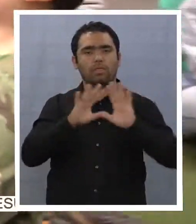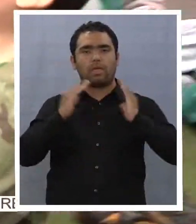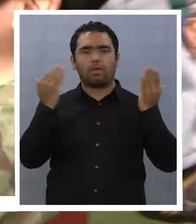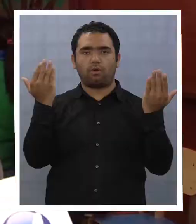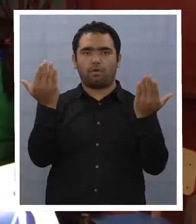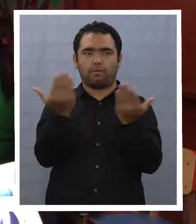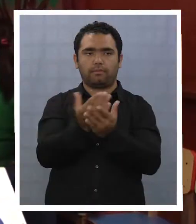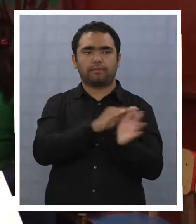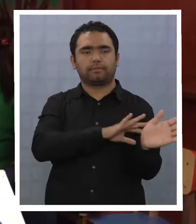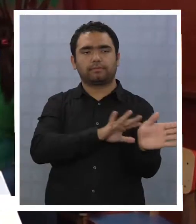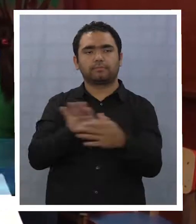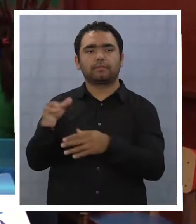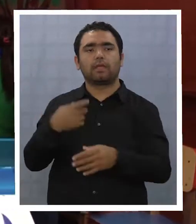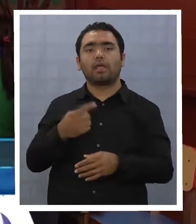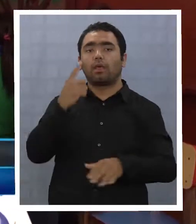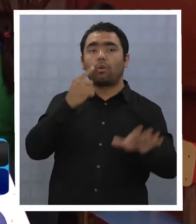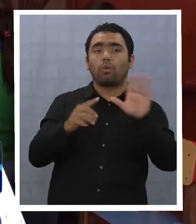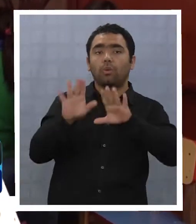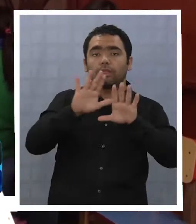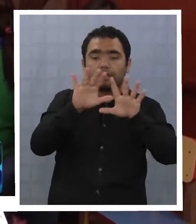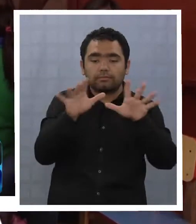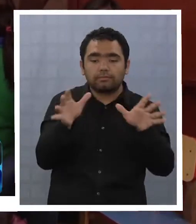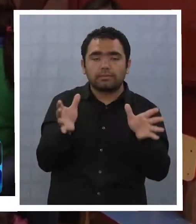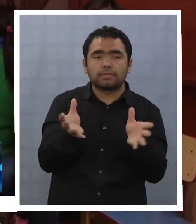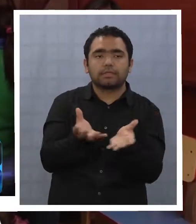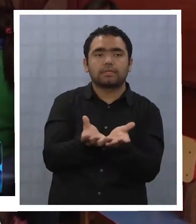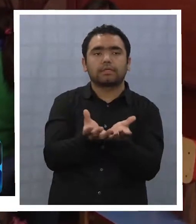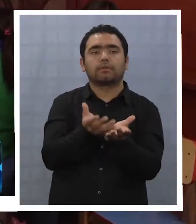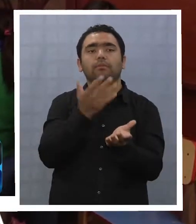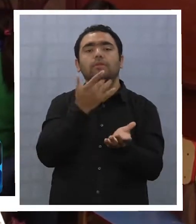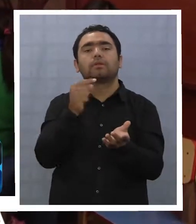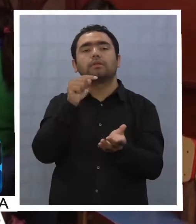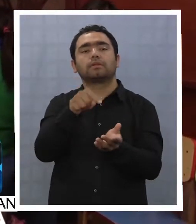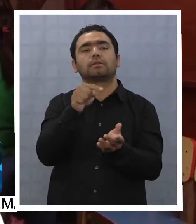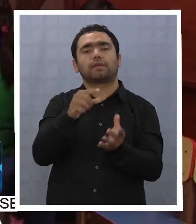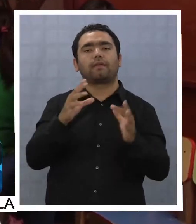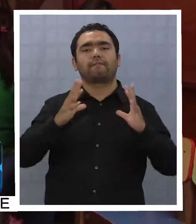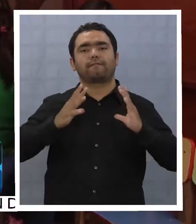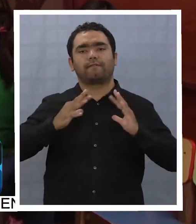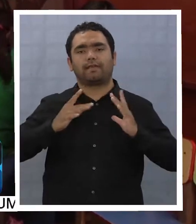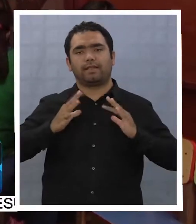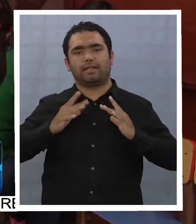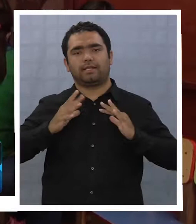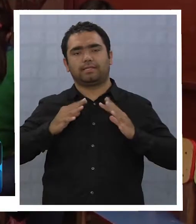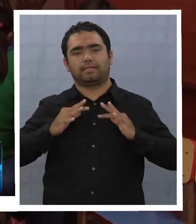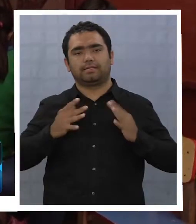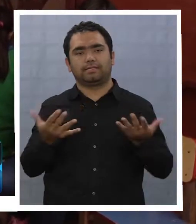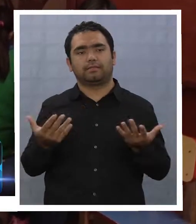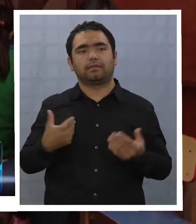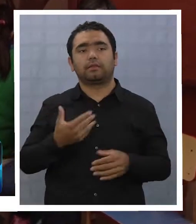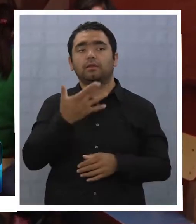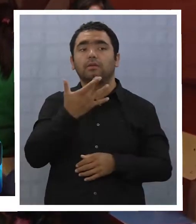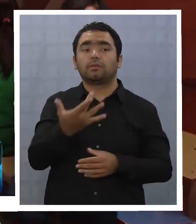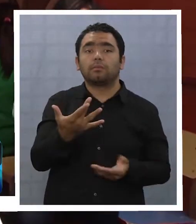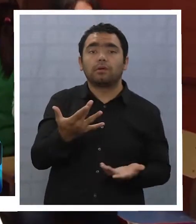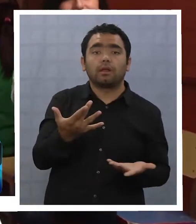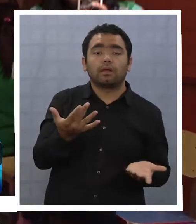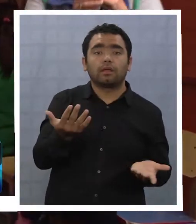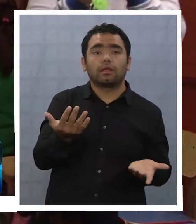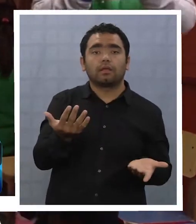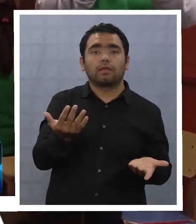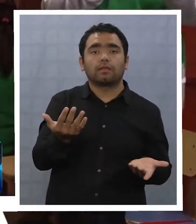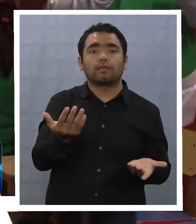Cuidar el planeta Tierra para que el planeta Tierra esté feliz, porque si no,